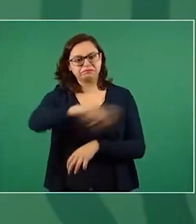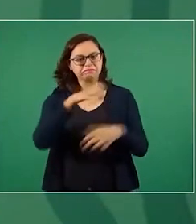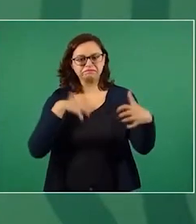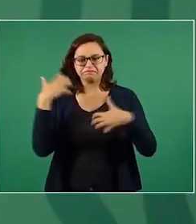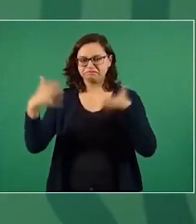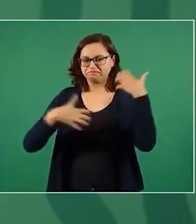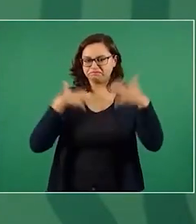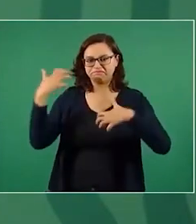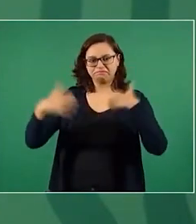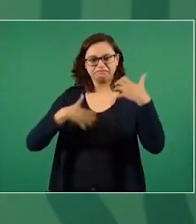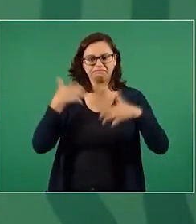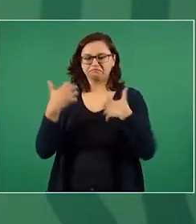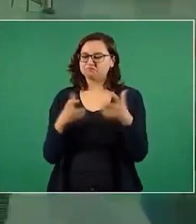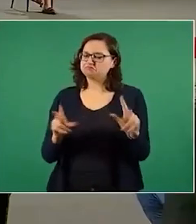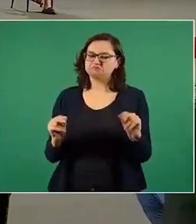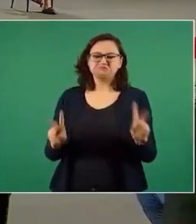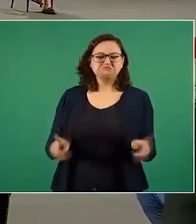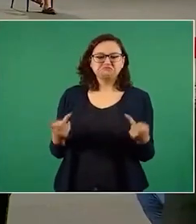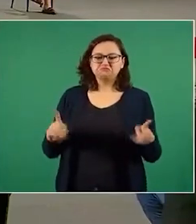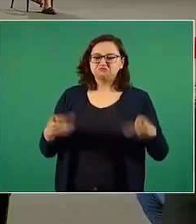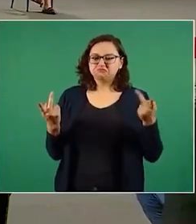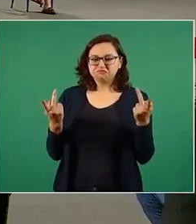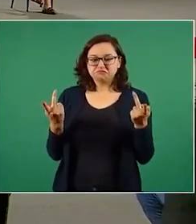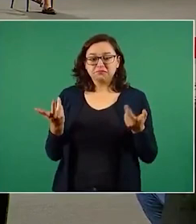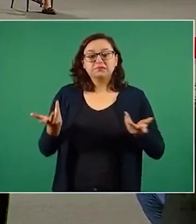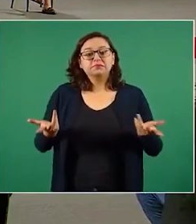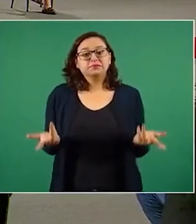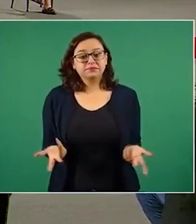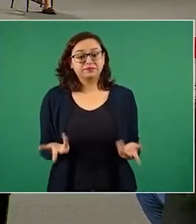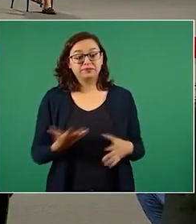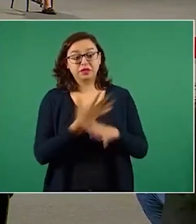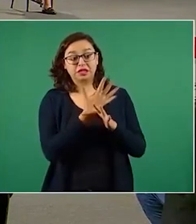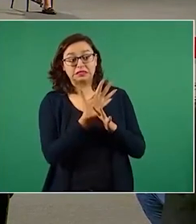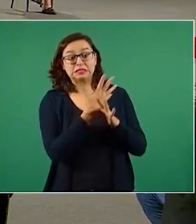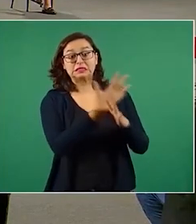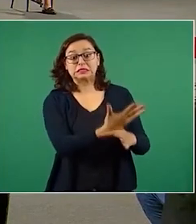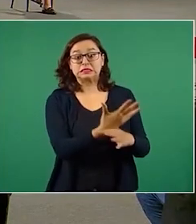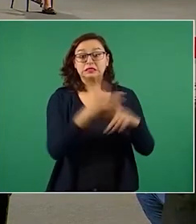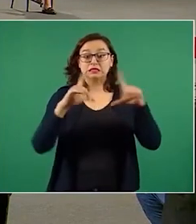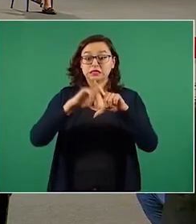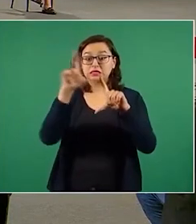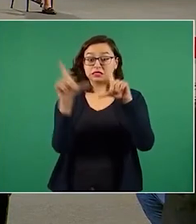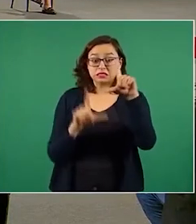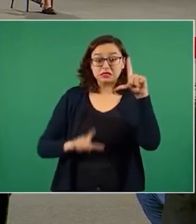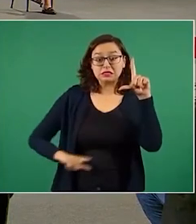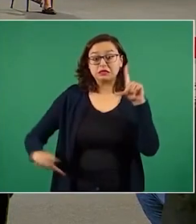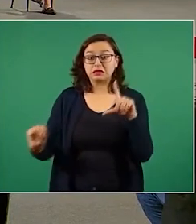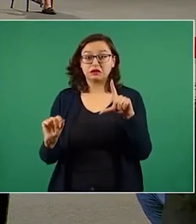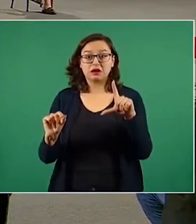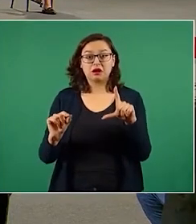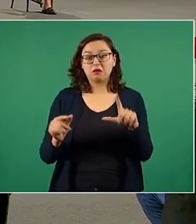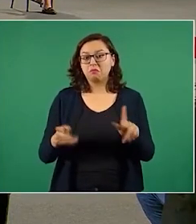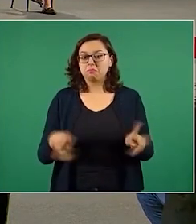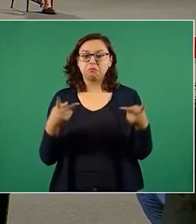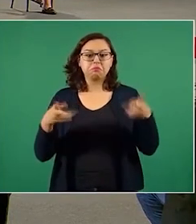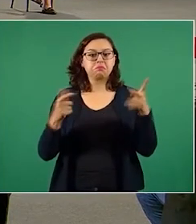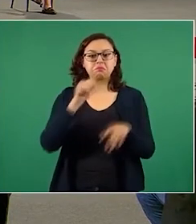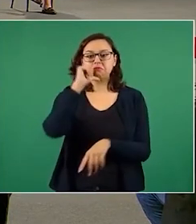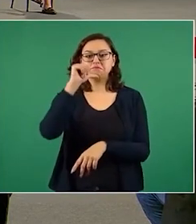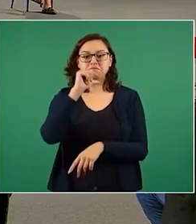se habló de que era un paro nacional y se difundió mucho en ese sentido.